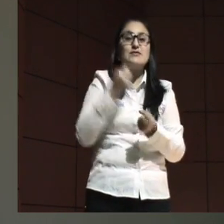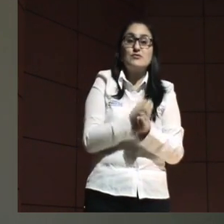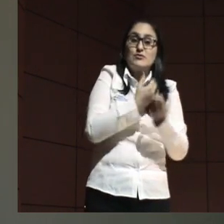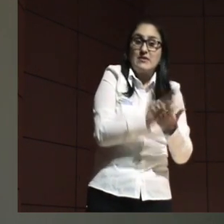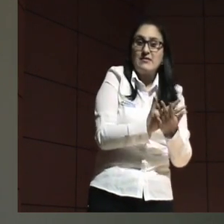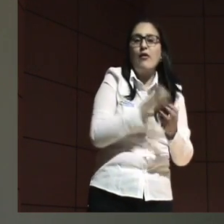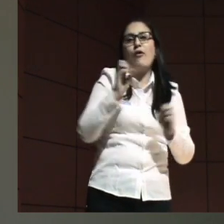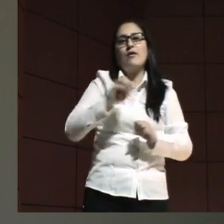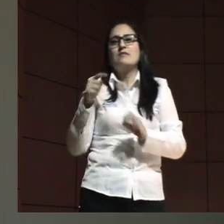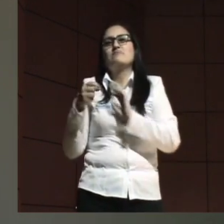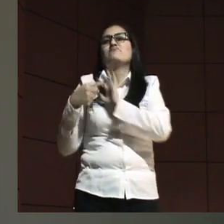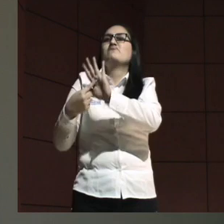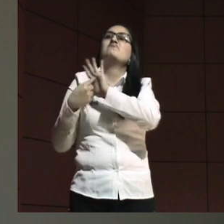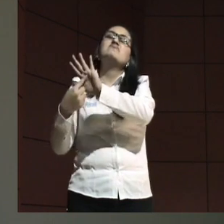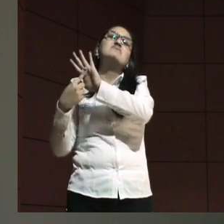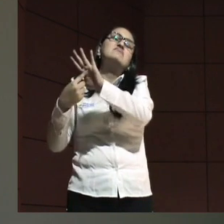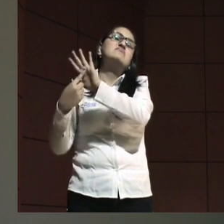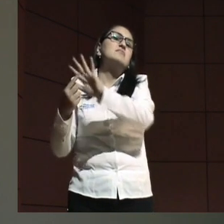o el iuspositivismo.